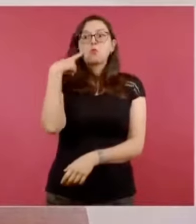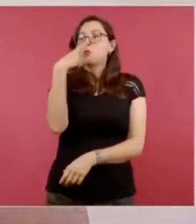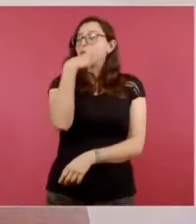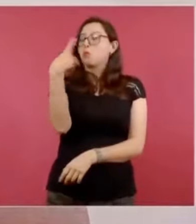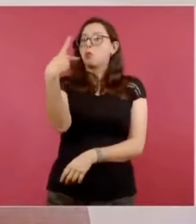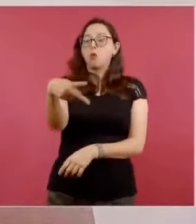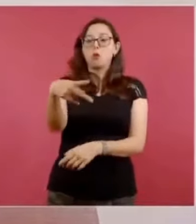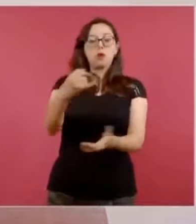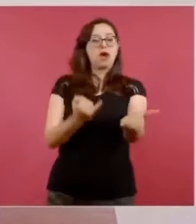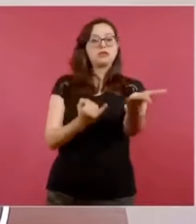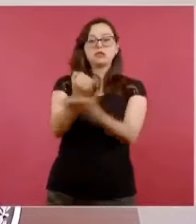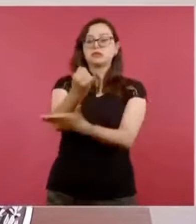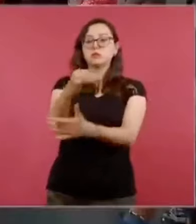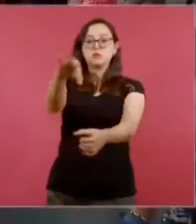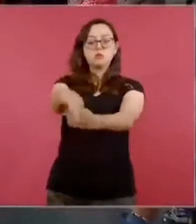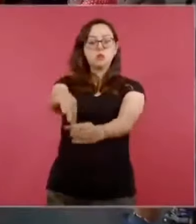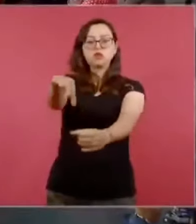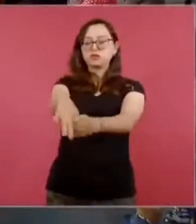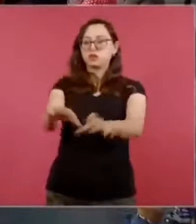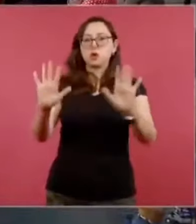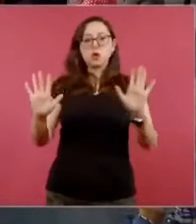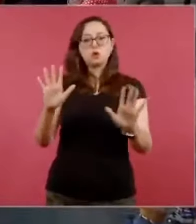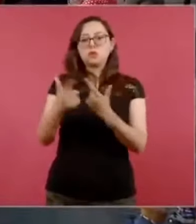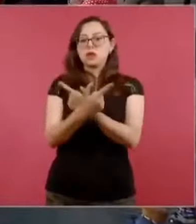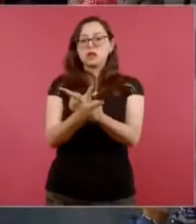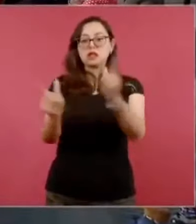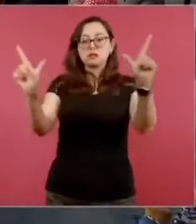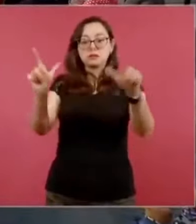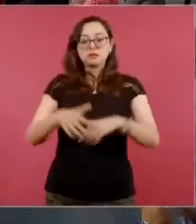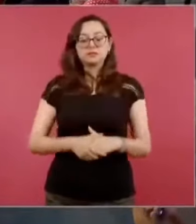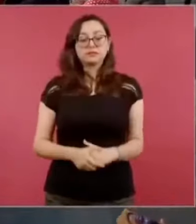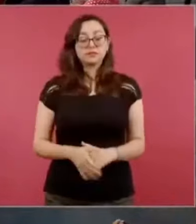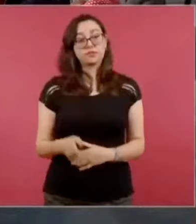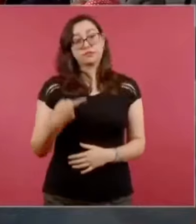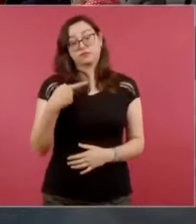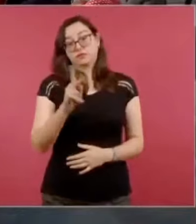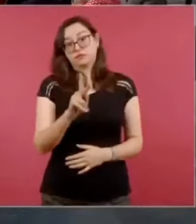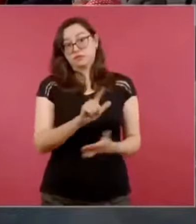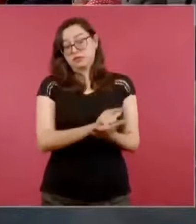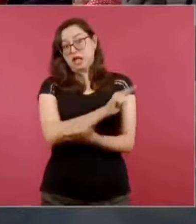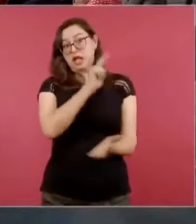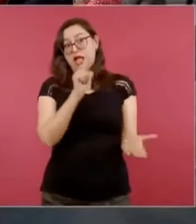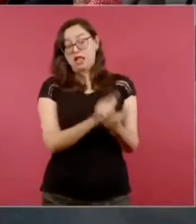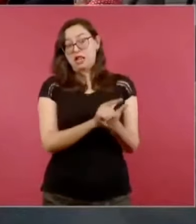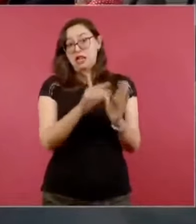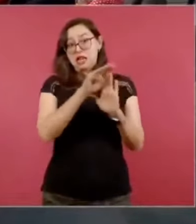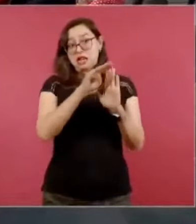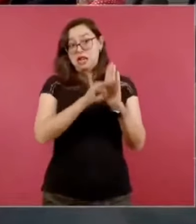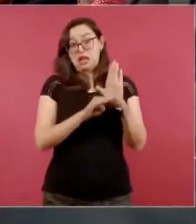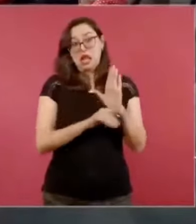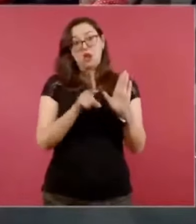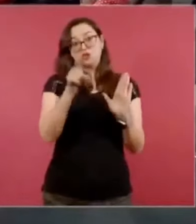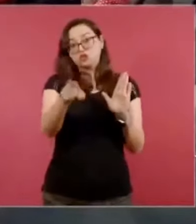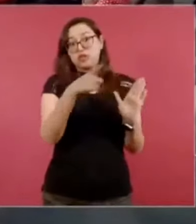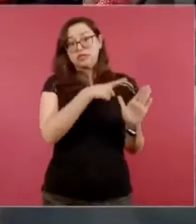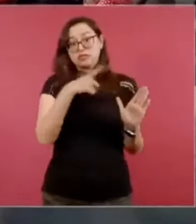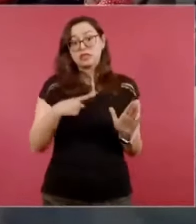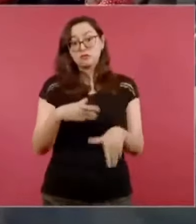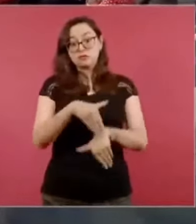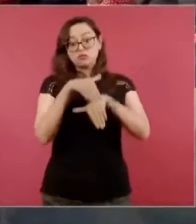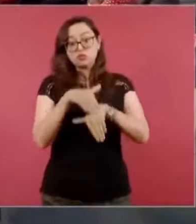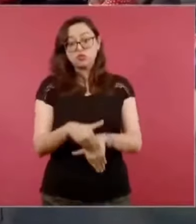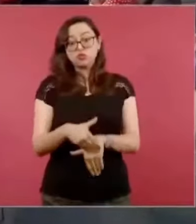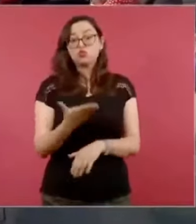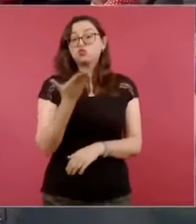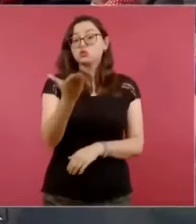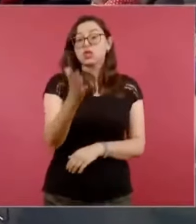Sin embargo, como servidor público está sujeto a los lineamientos, la Ley de Materia Electoral. cumplo. Se indica que no se puede hacer